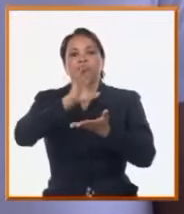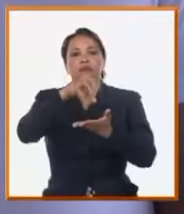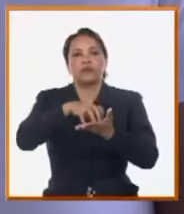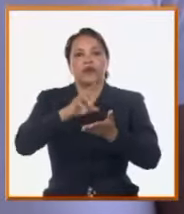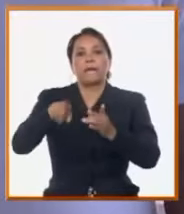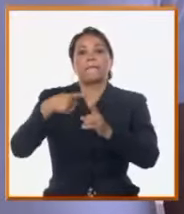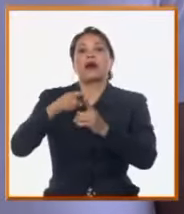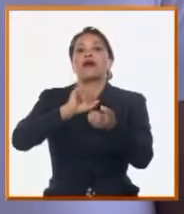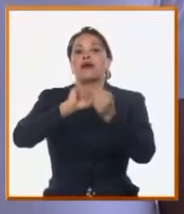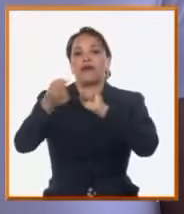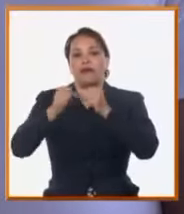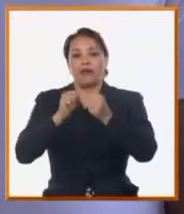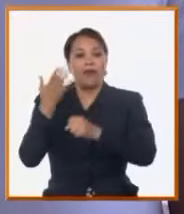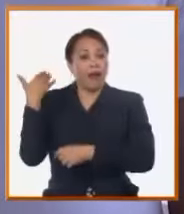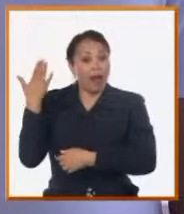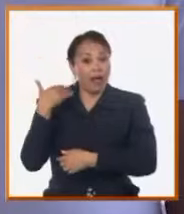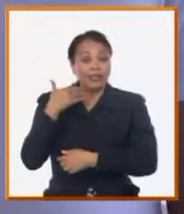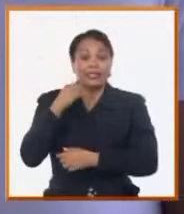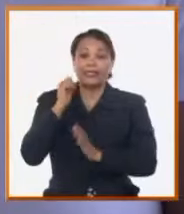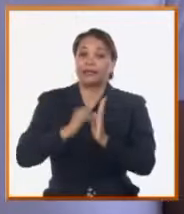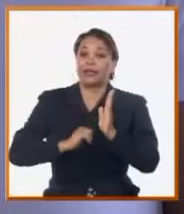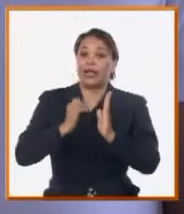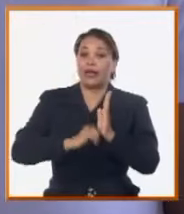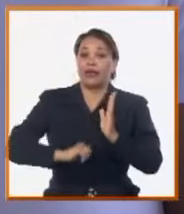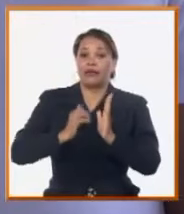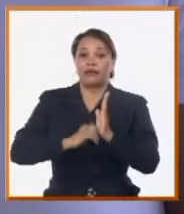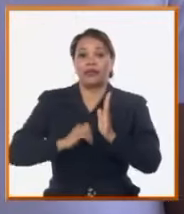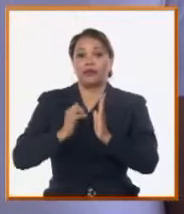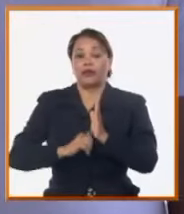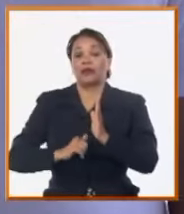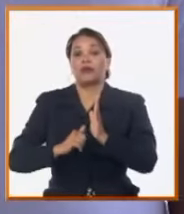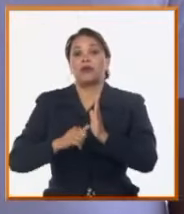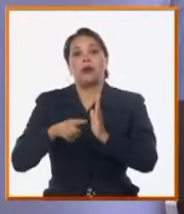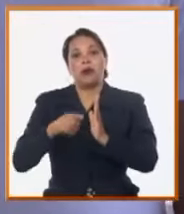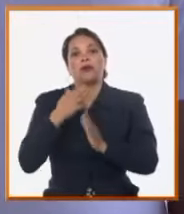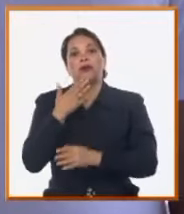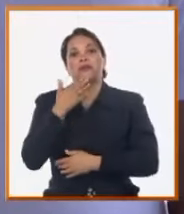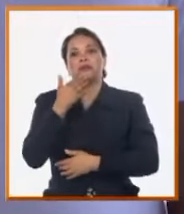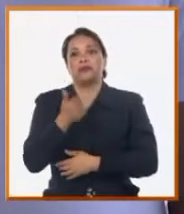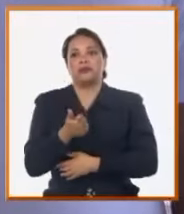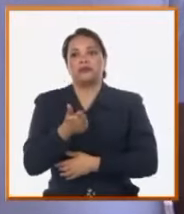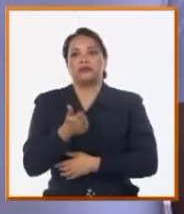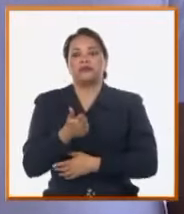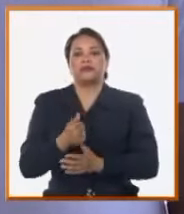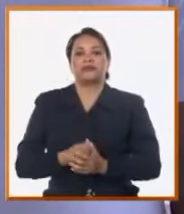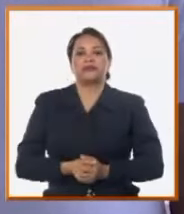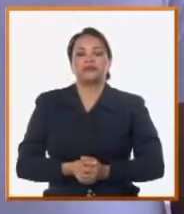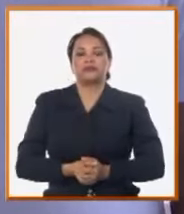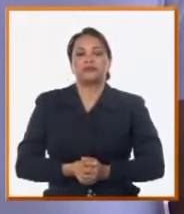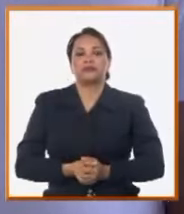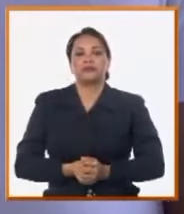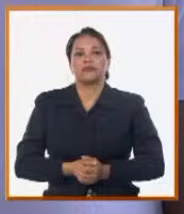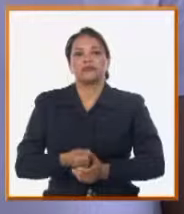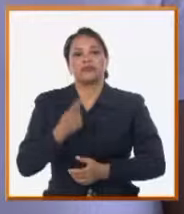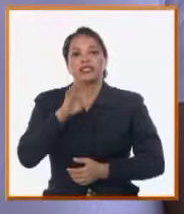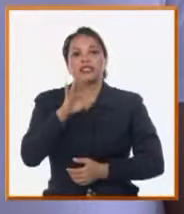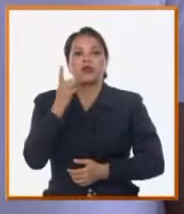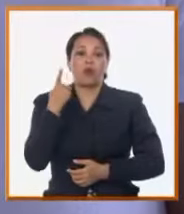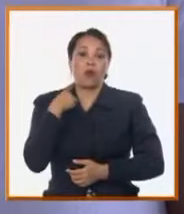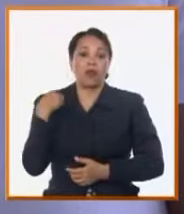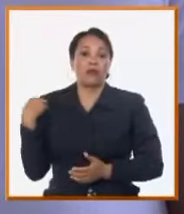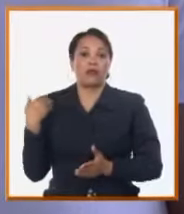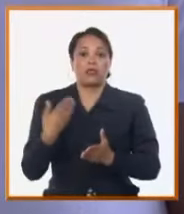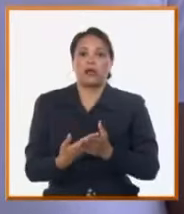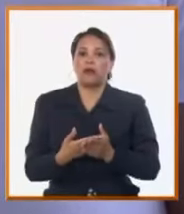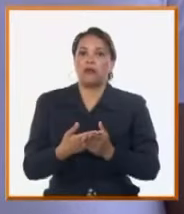principalmente. Antiguamente aquí con el tema de combustible de diésel se pasaba mucho trabajo. Hoy en día, hace más de cinco años, no